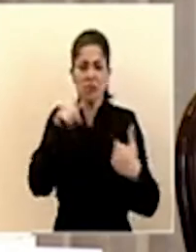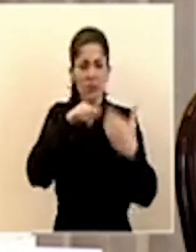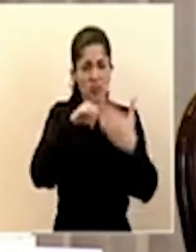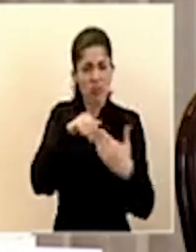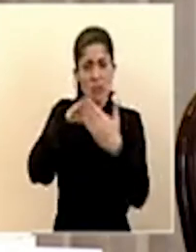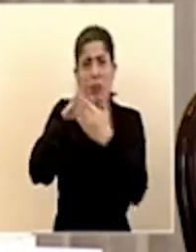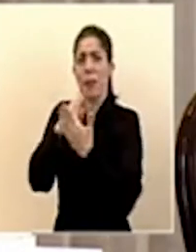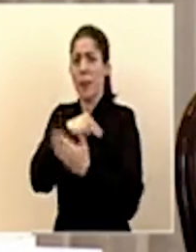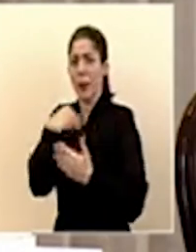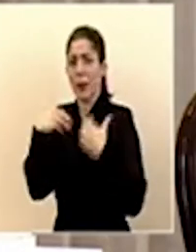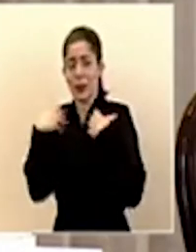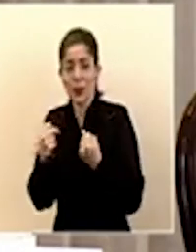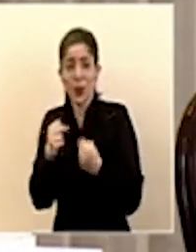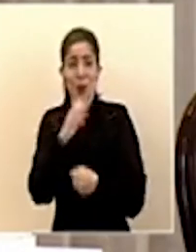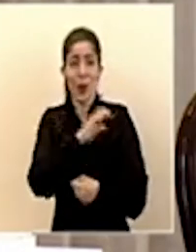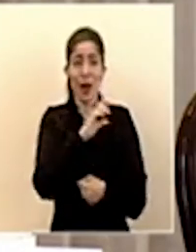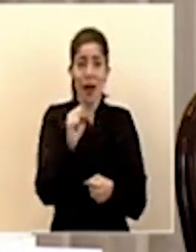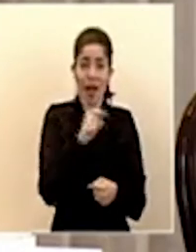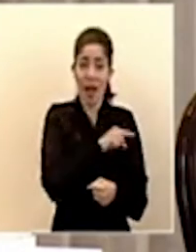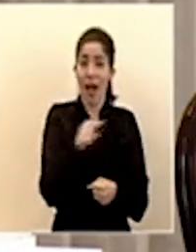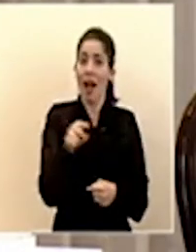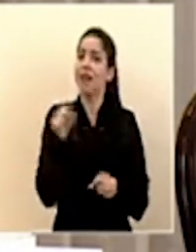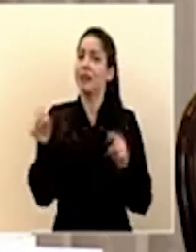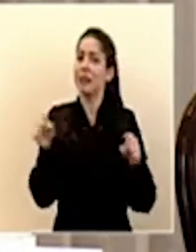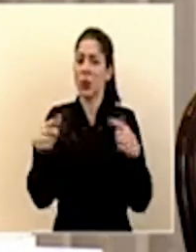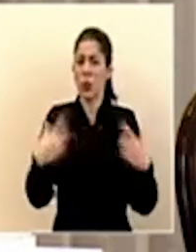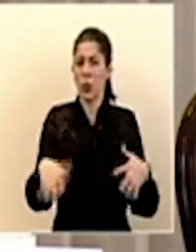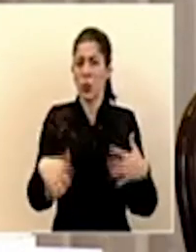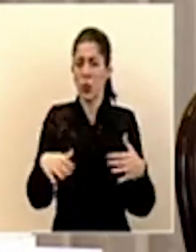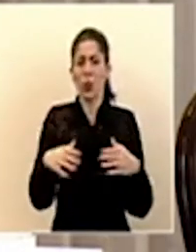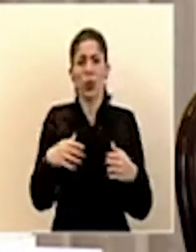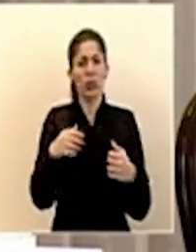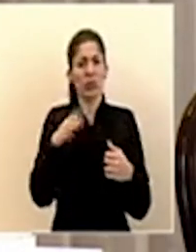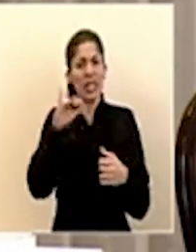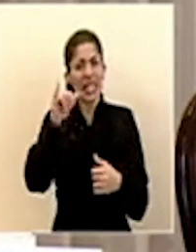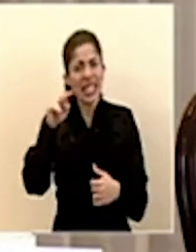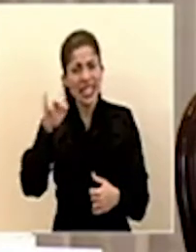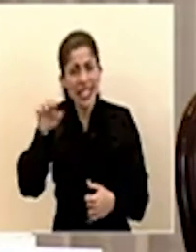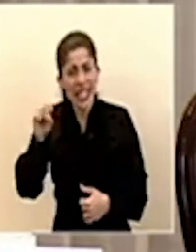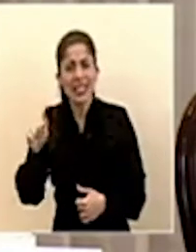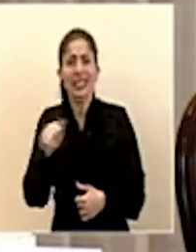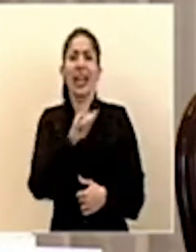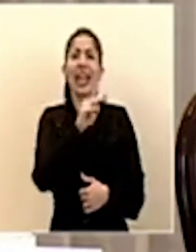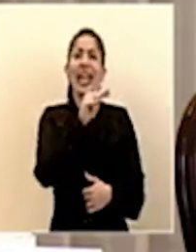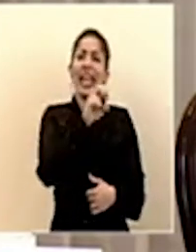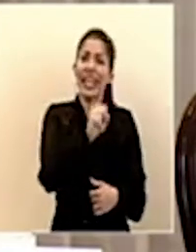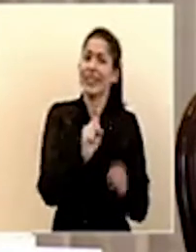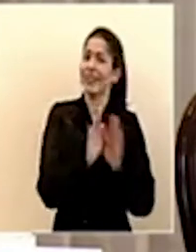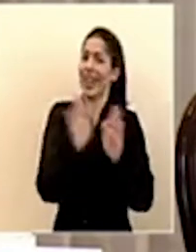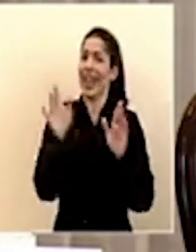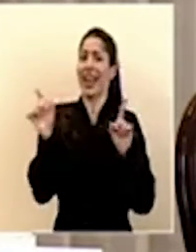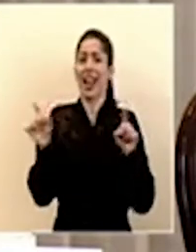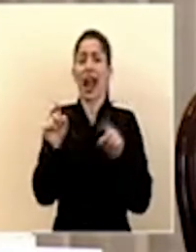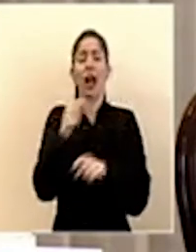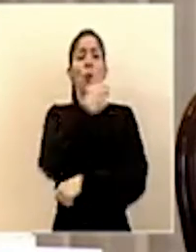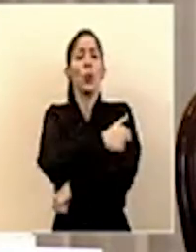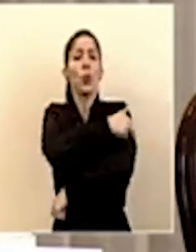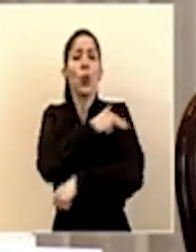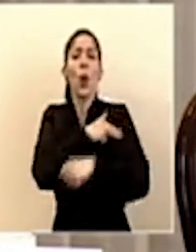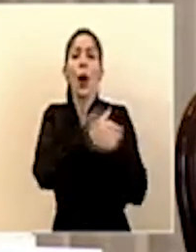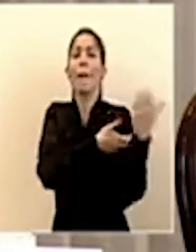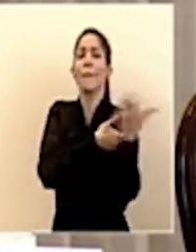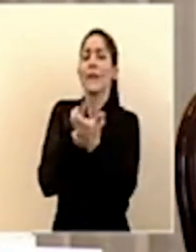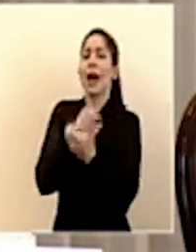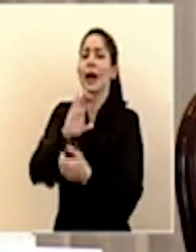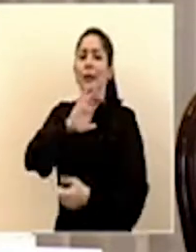Ministerio de Salud como de la Caja Costarricense de Seguro Social del INCIENSA del INSS en general del Cruz Roja bomberos